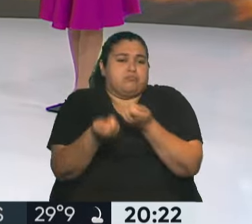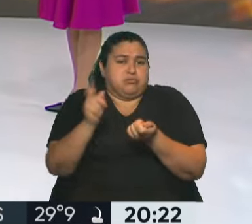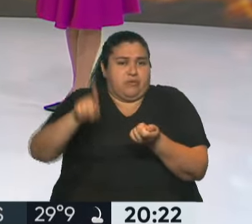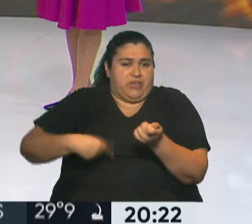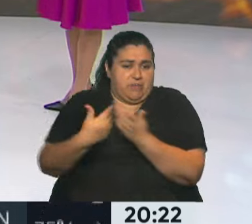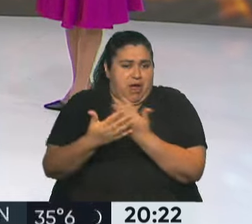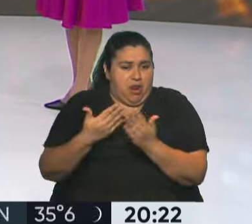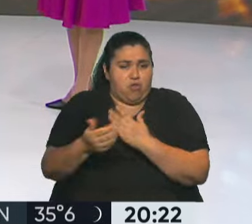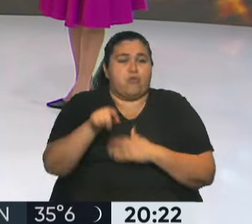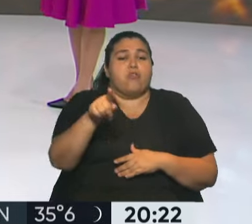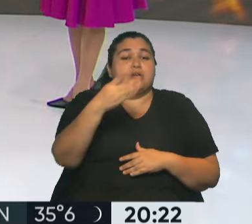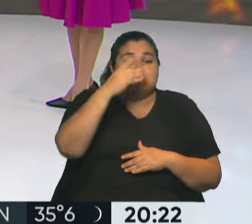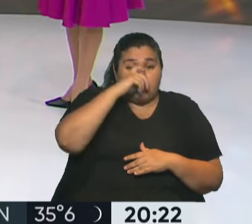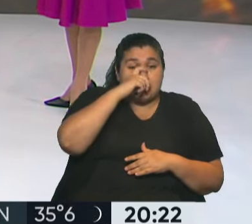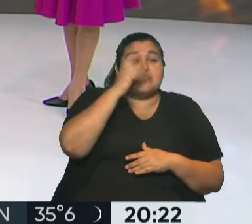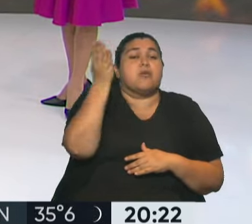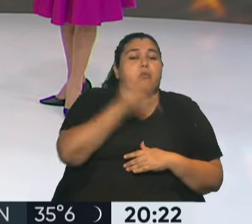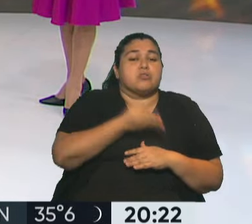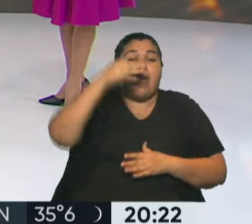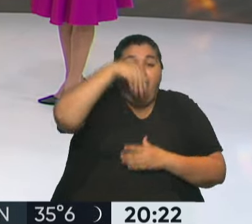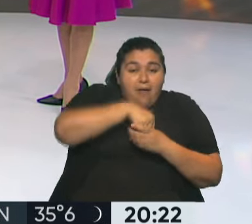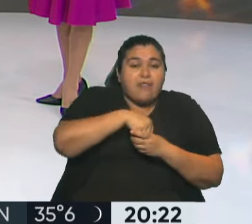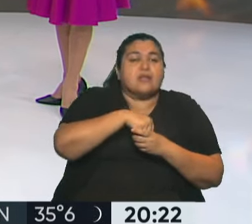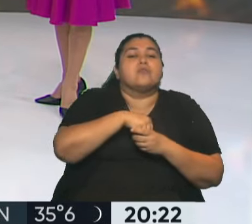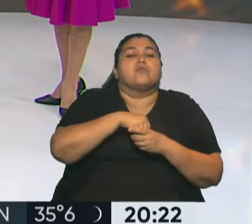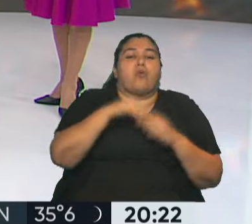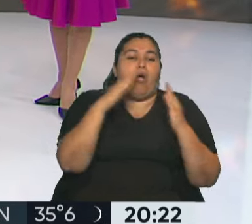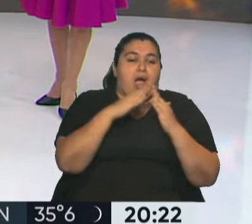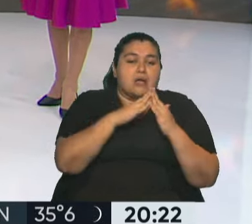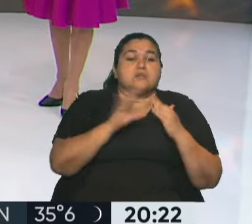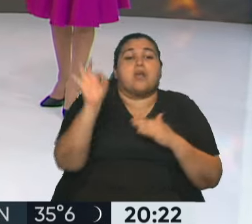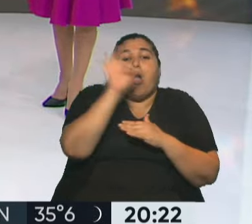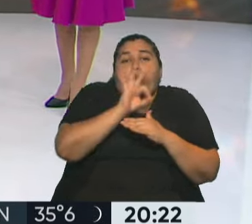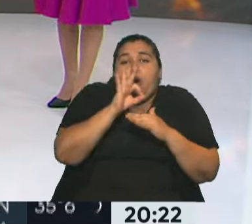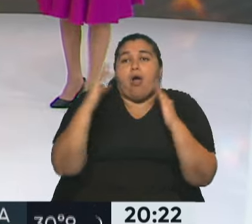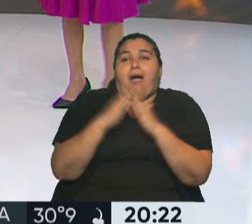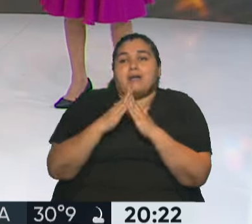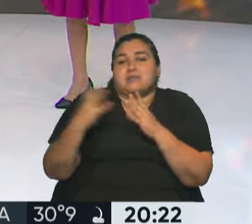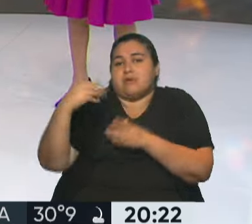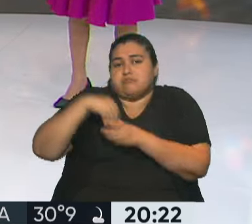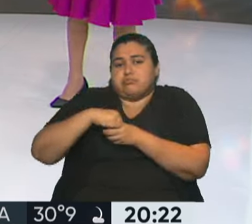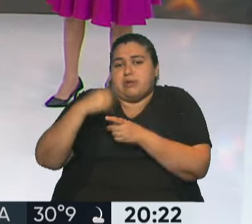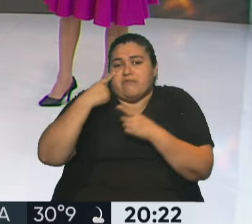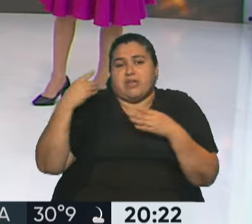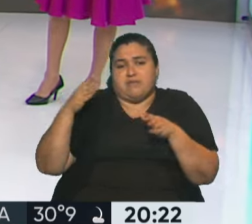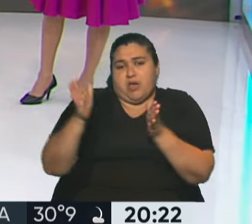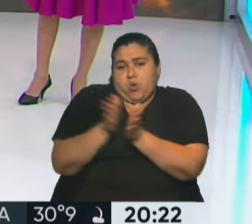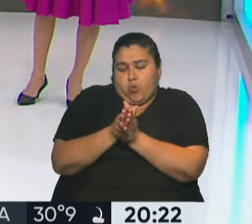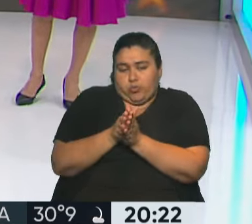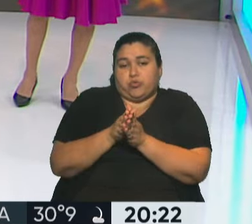ámbito doméstico o compartido con el agresor. Esto es información del Observatorio de Femicidios en